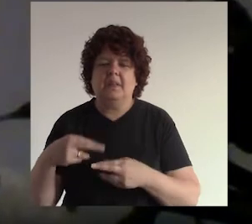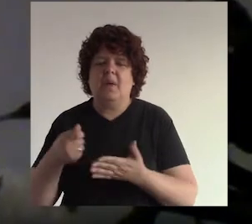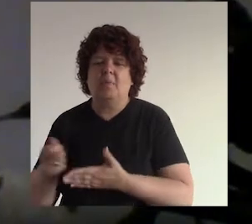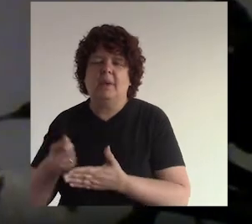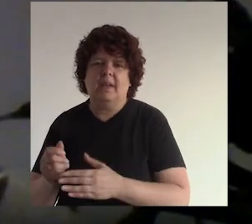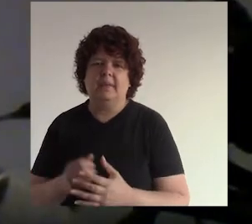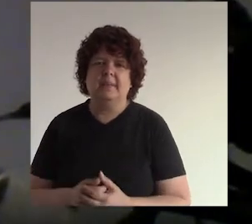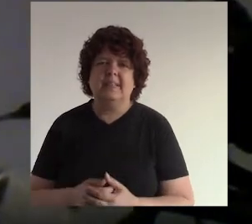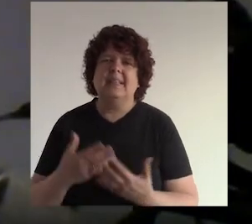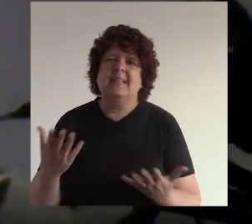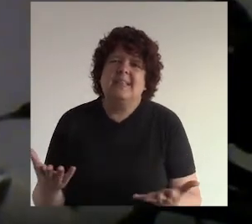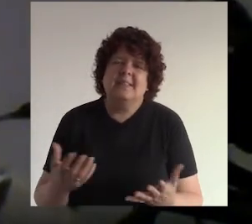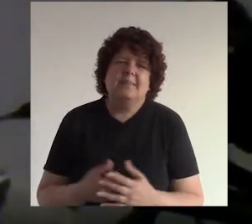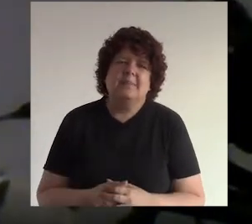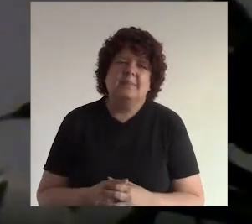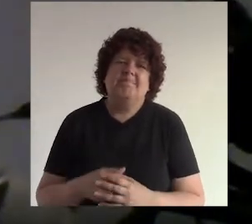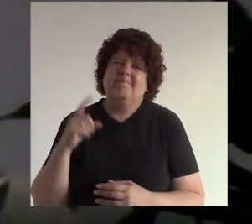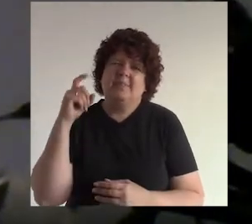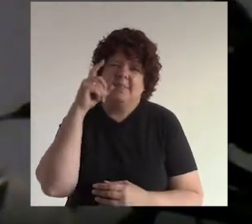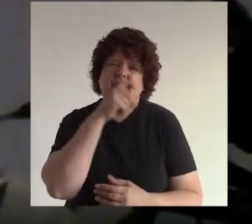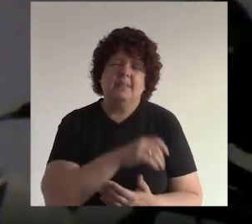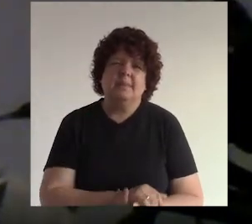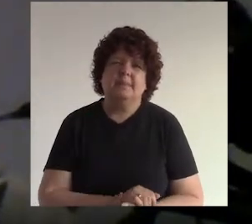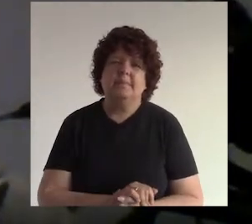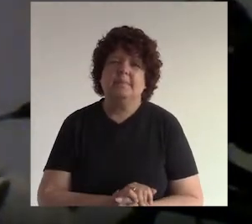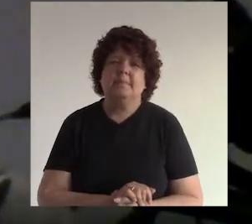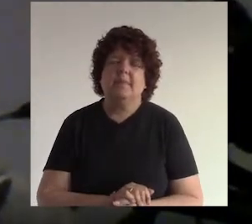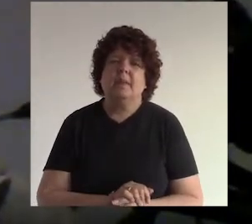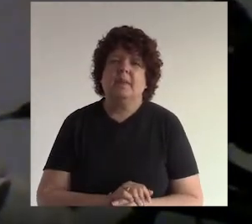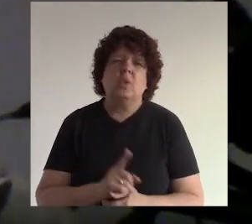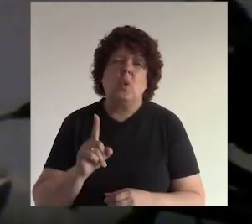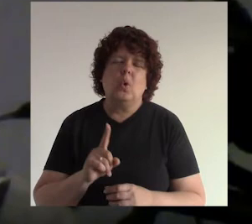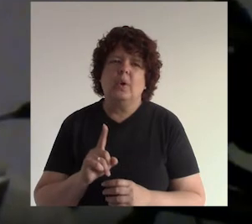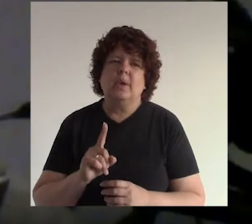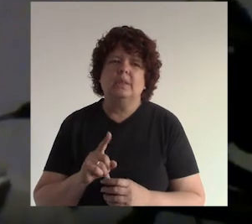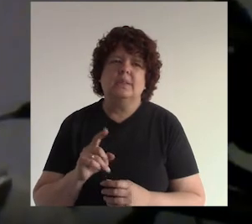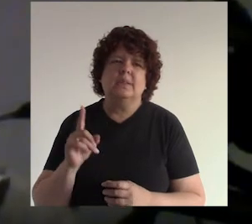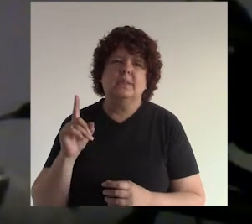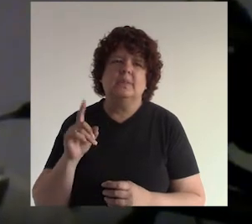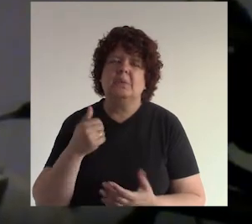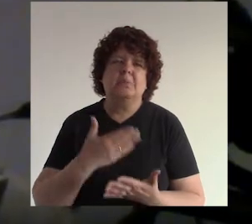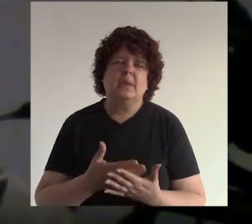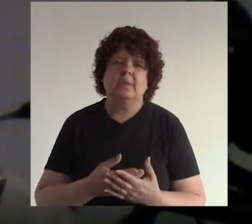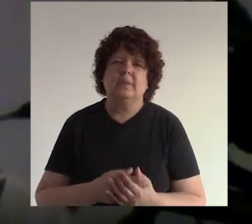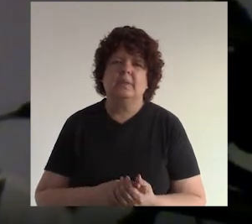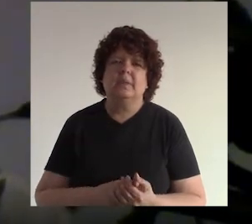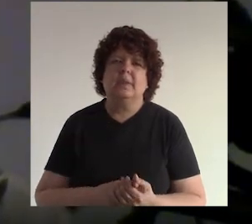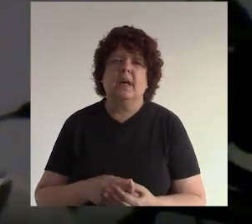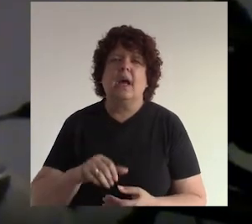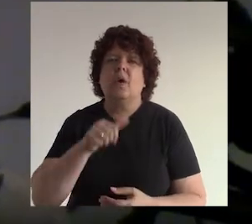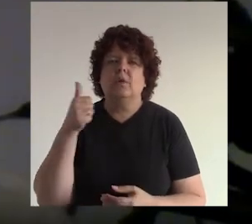entonces es muy desgastante diría yo más que estratégico es muy desgastante